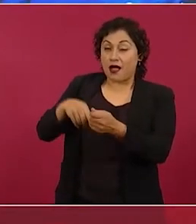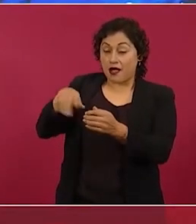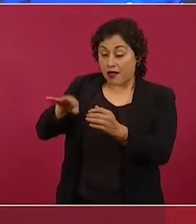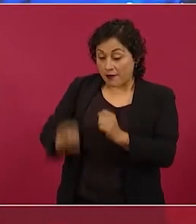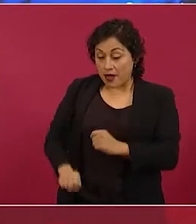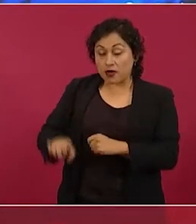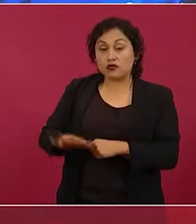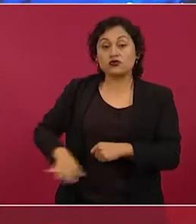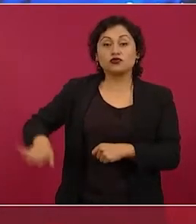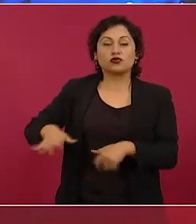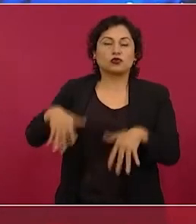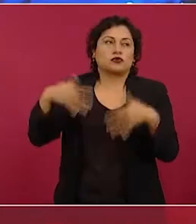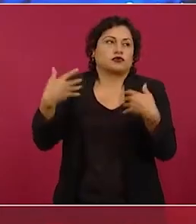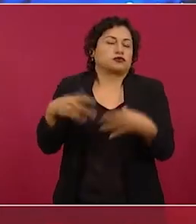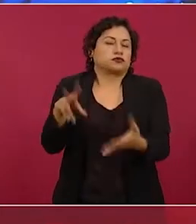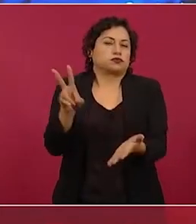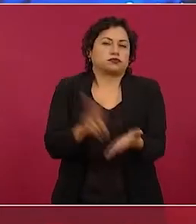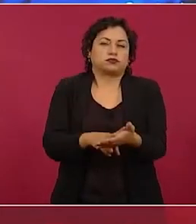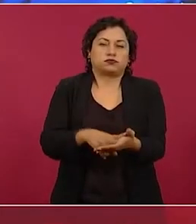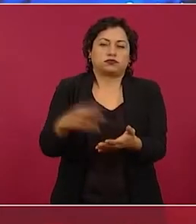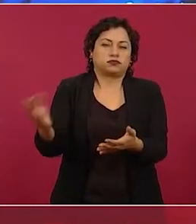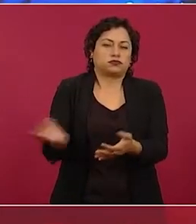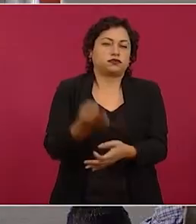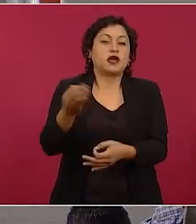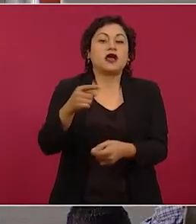que es Calakmul.